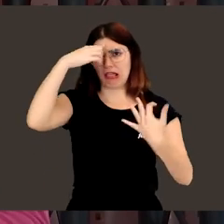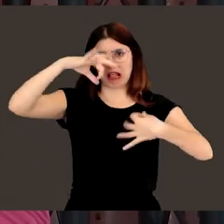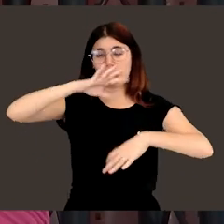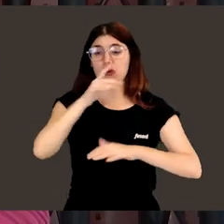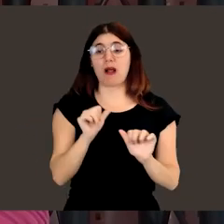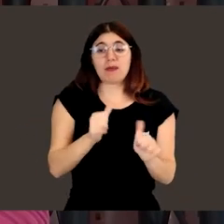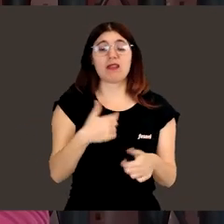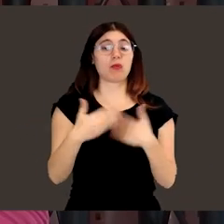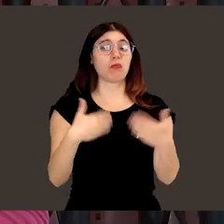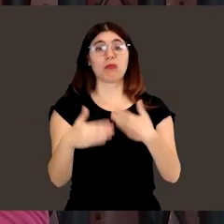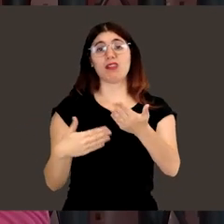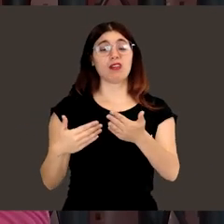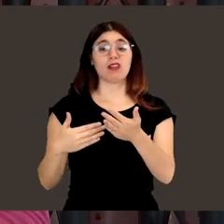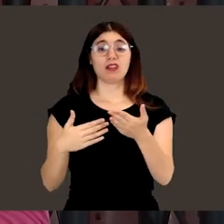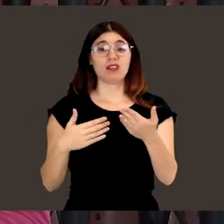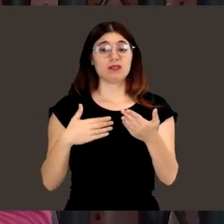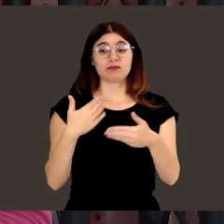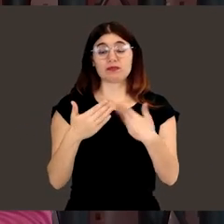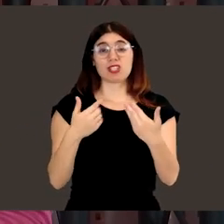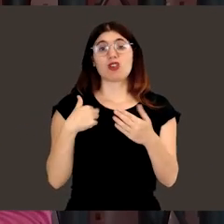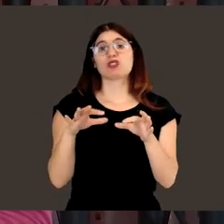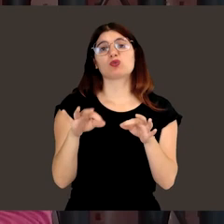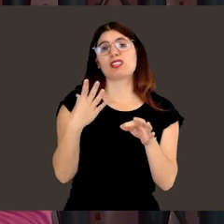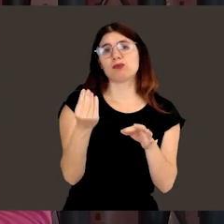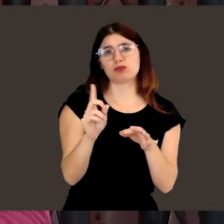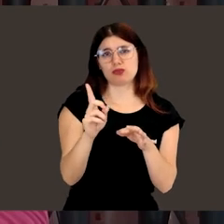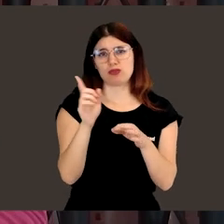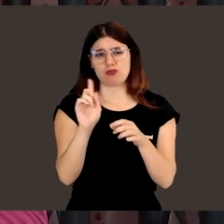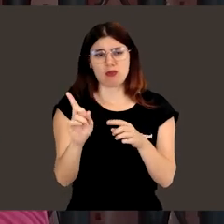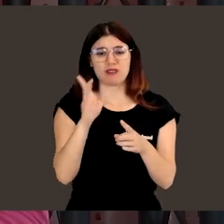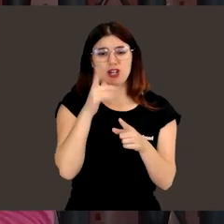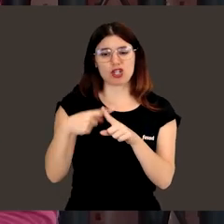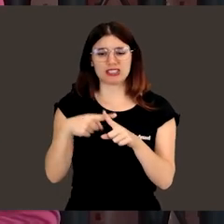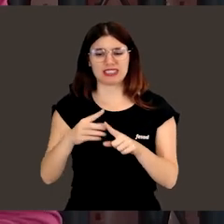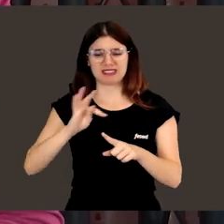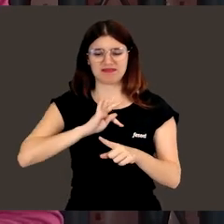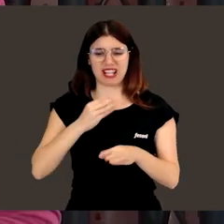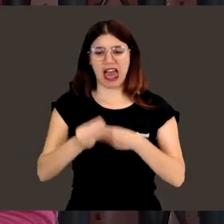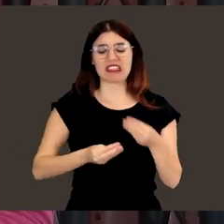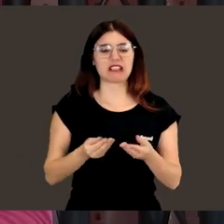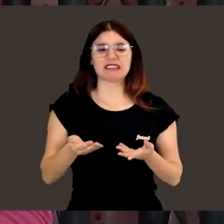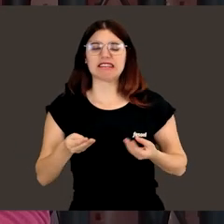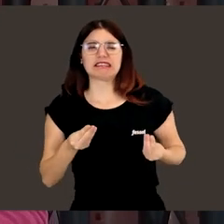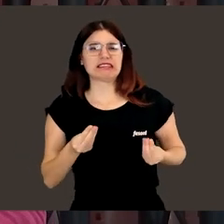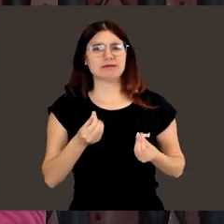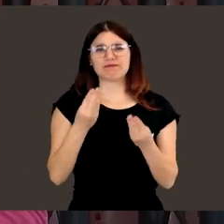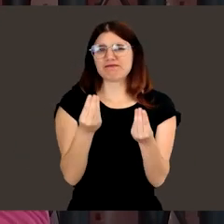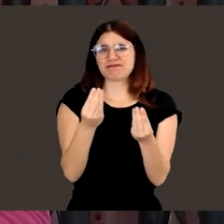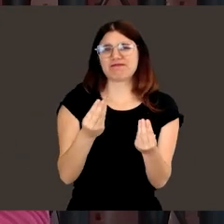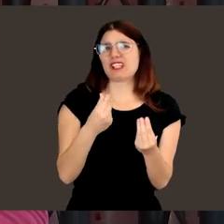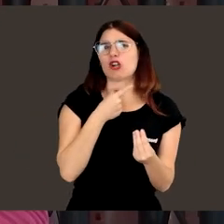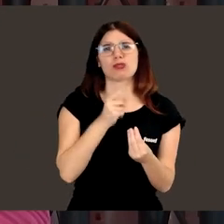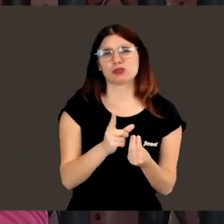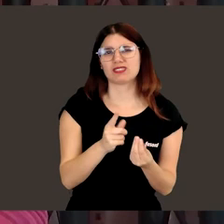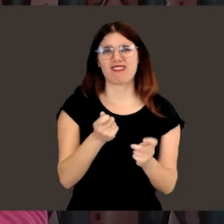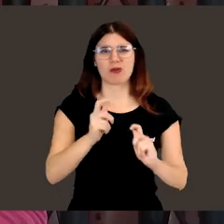lo pasaba bien. Porque al principio, bueno, pues hice, a lo mejor no tuve mucha suerte, ¿no? Y las cosas que me tocaron hacer, pues